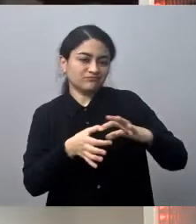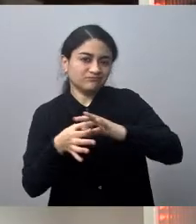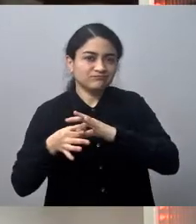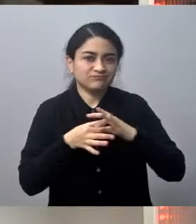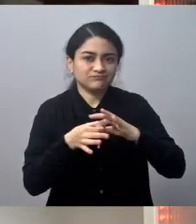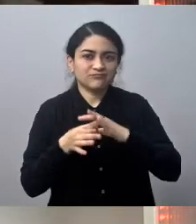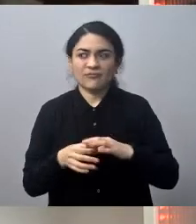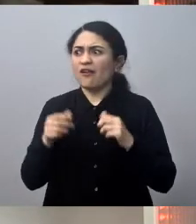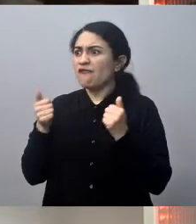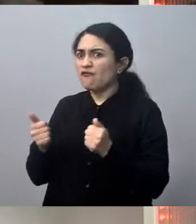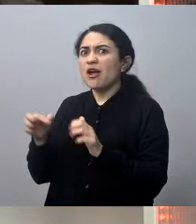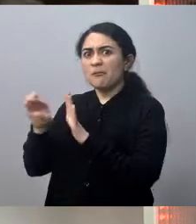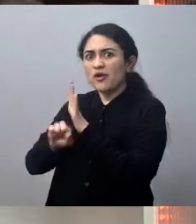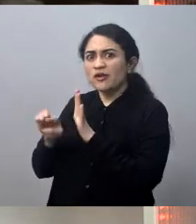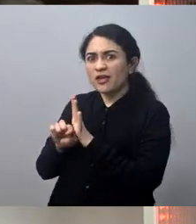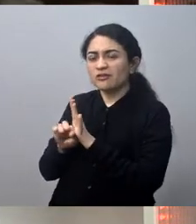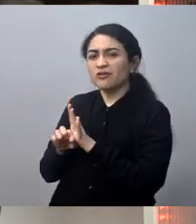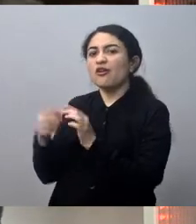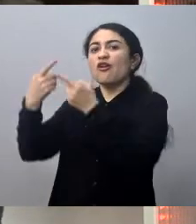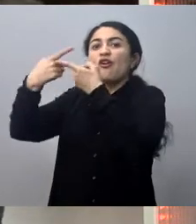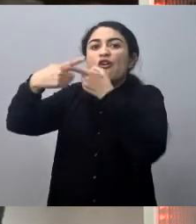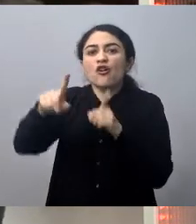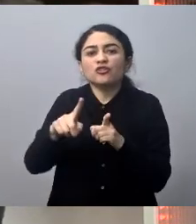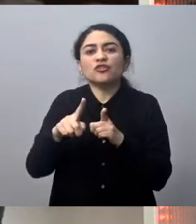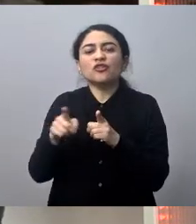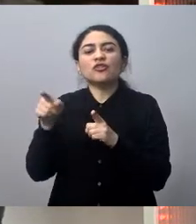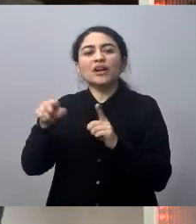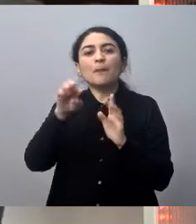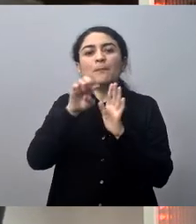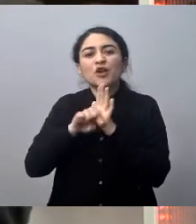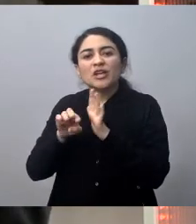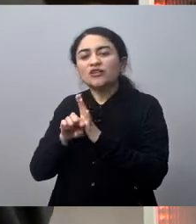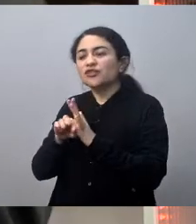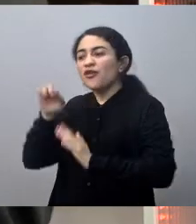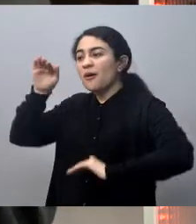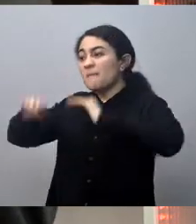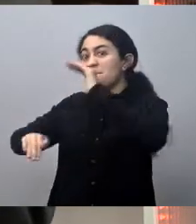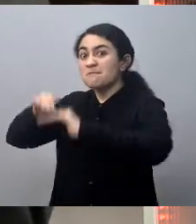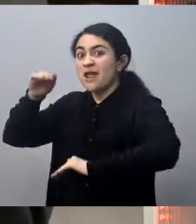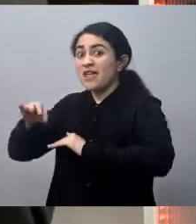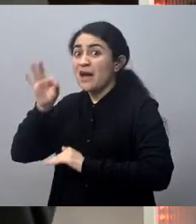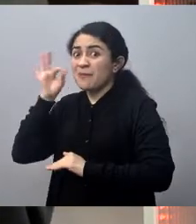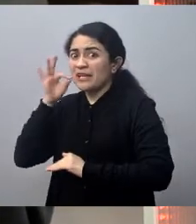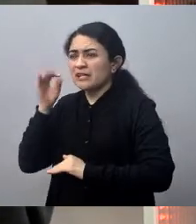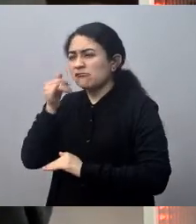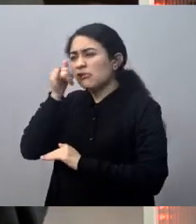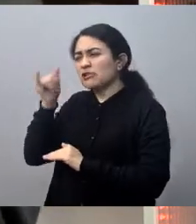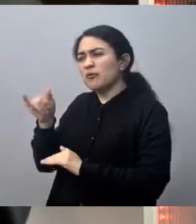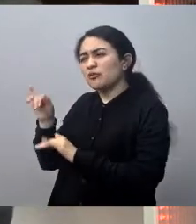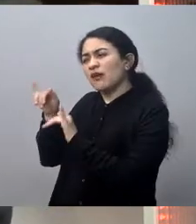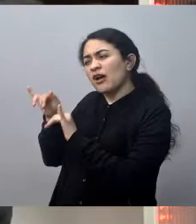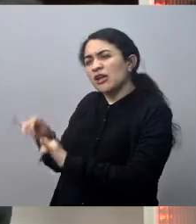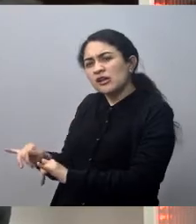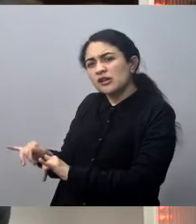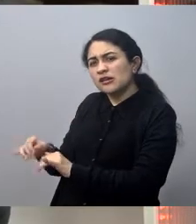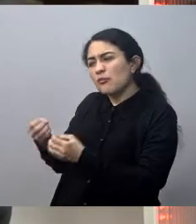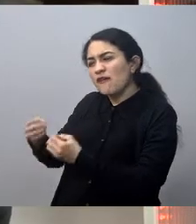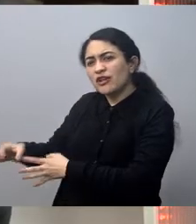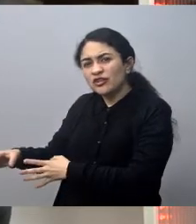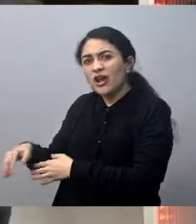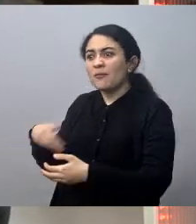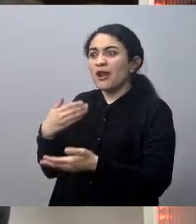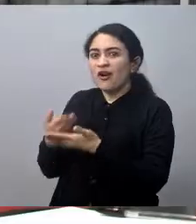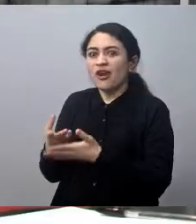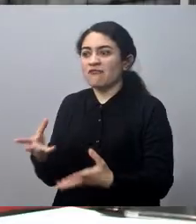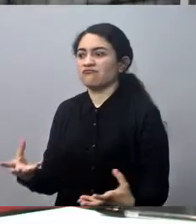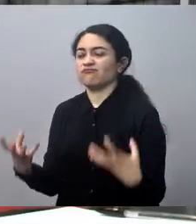entonces, alcalde, y un buen proyecto este. Otro proyecto es el de Playa Amarilla, también después de mucho tiempo de estar prácticamente abandonado, ustedes reciben la concesión marítima, ¿cómo